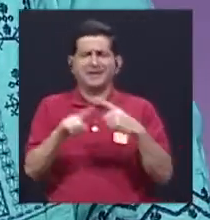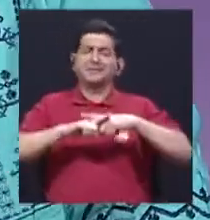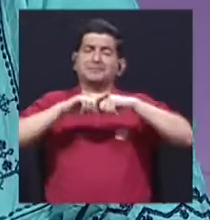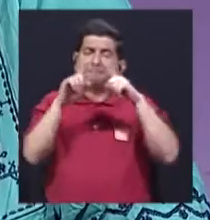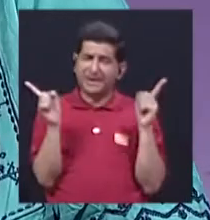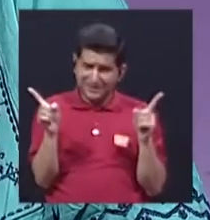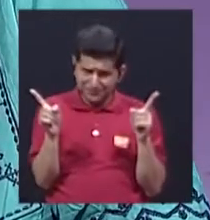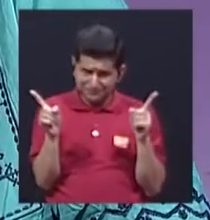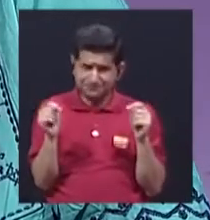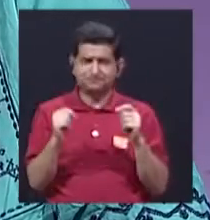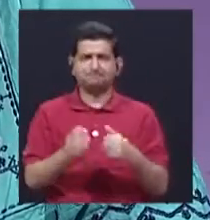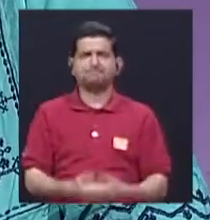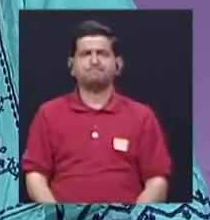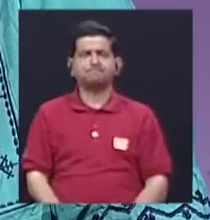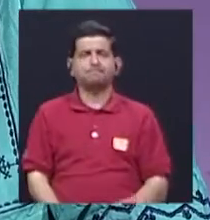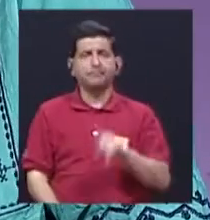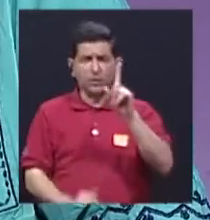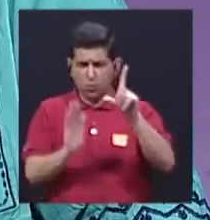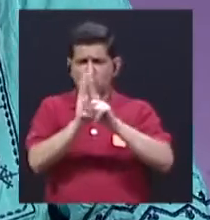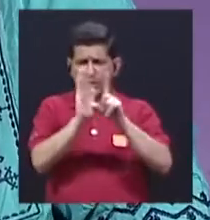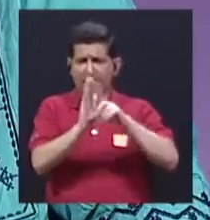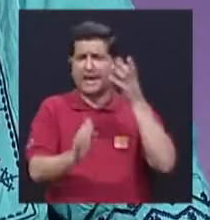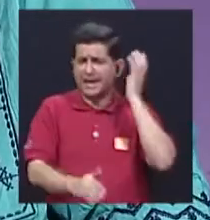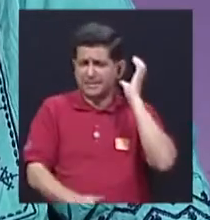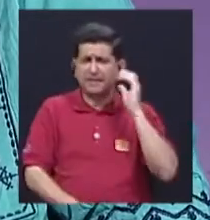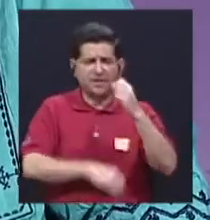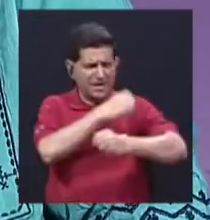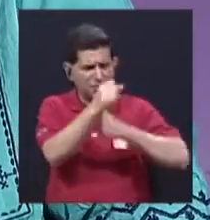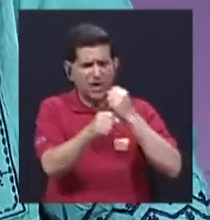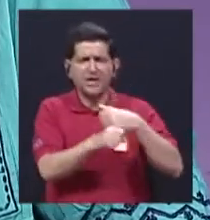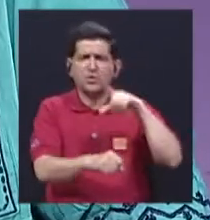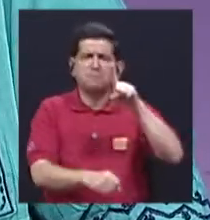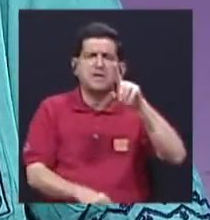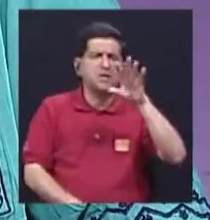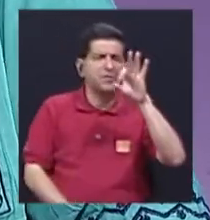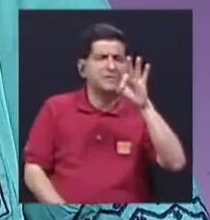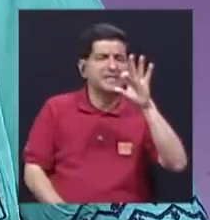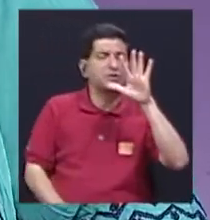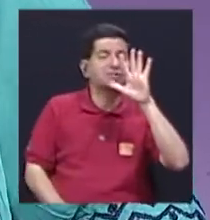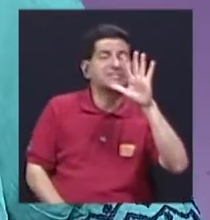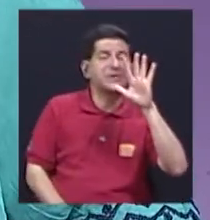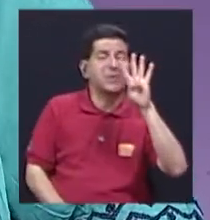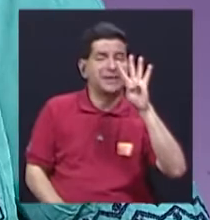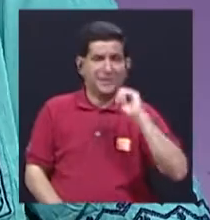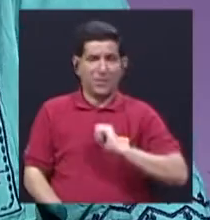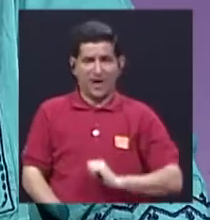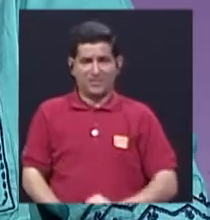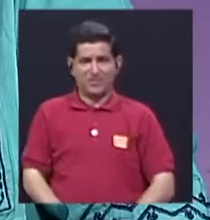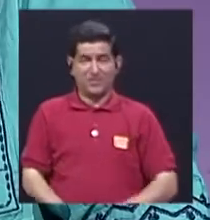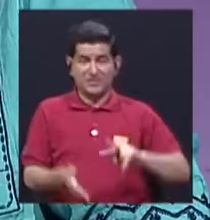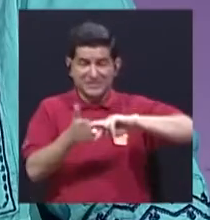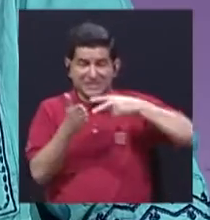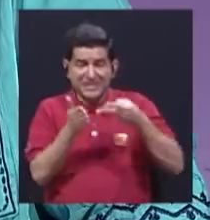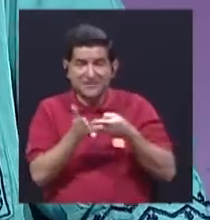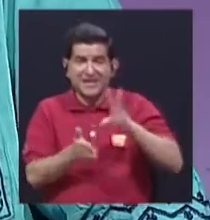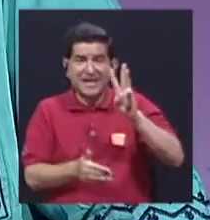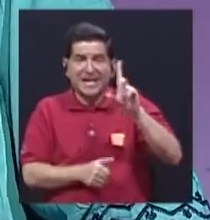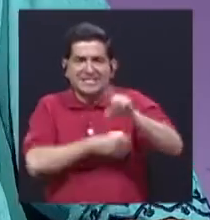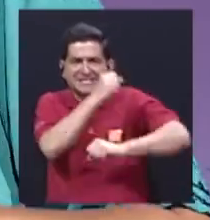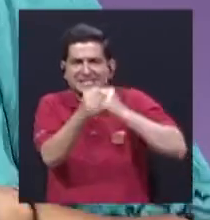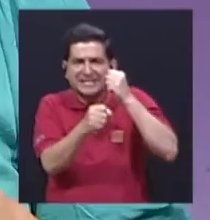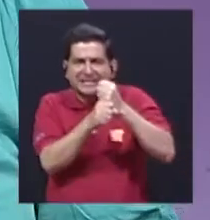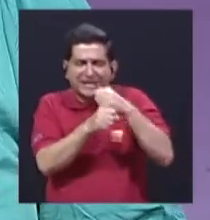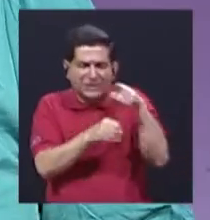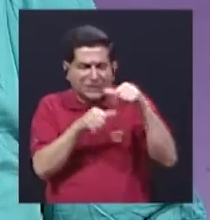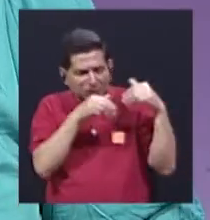hay una ley de radio que es del año 1954. Estamos hablando como de 61 años de